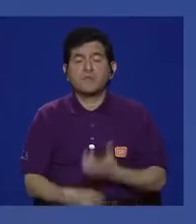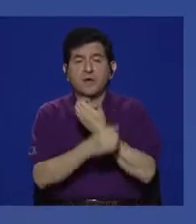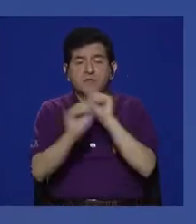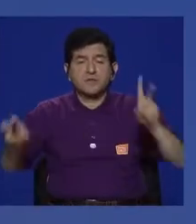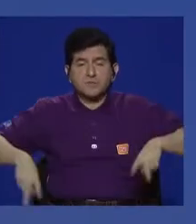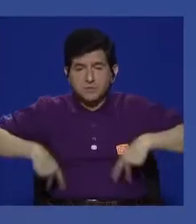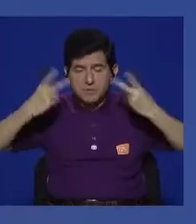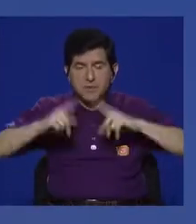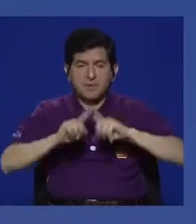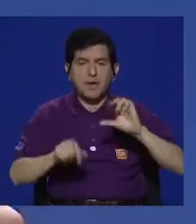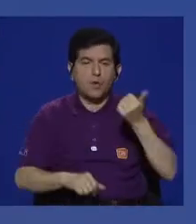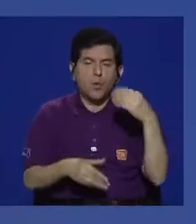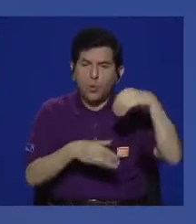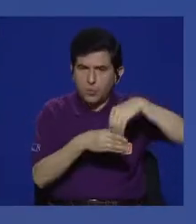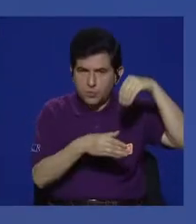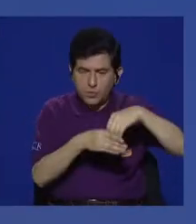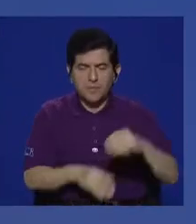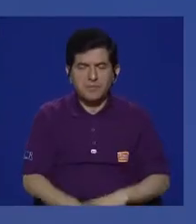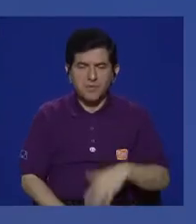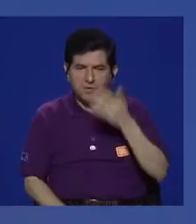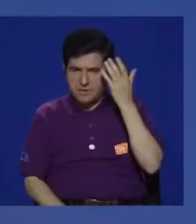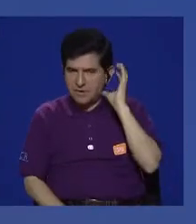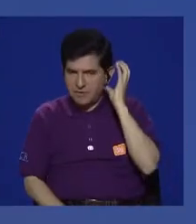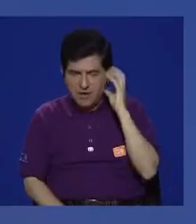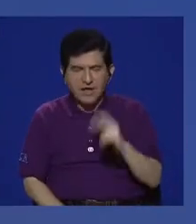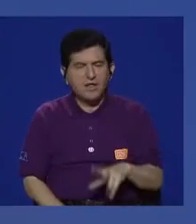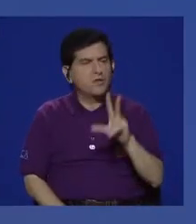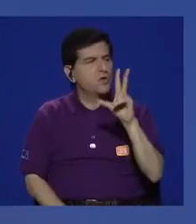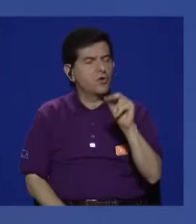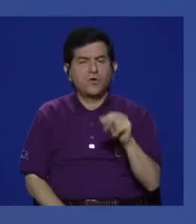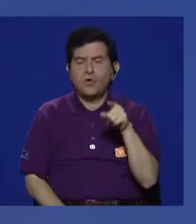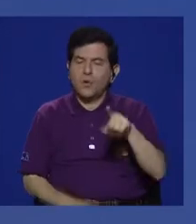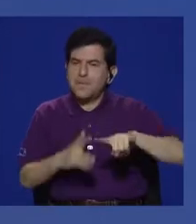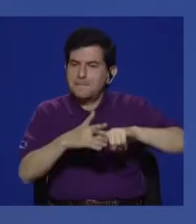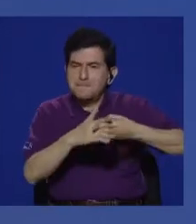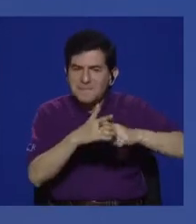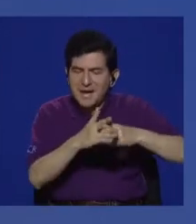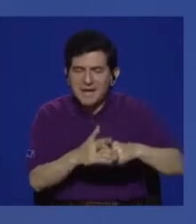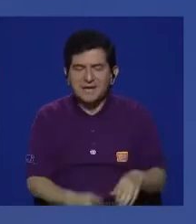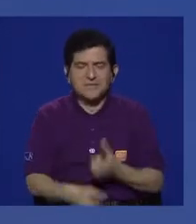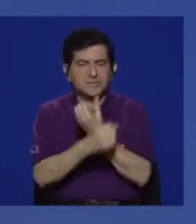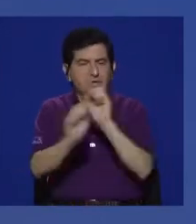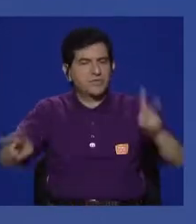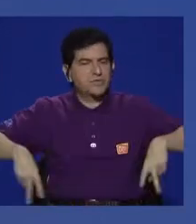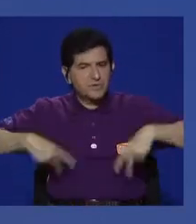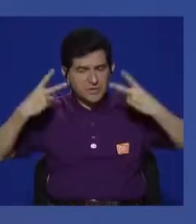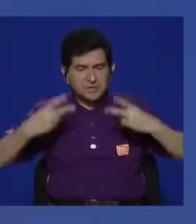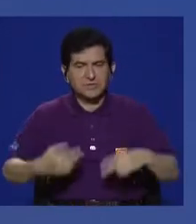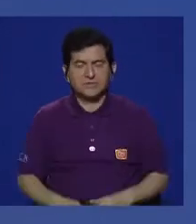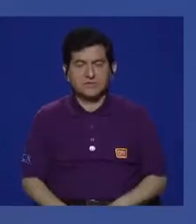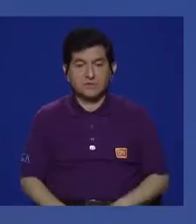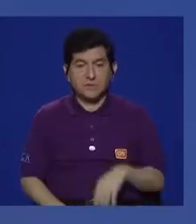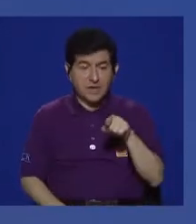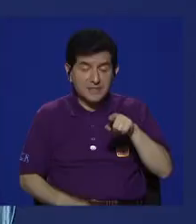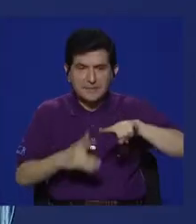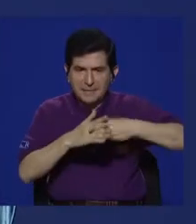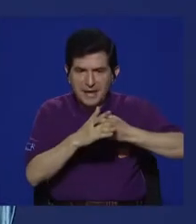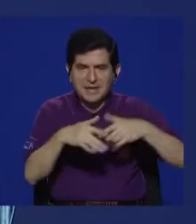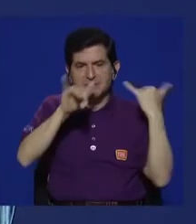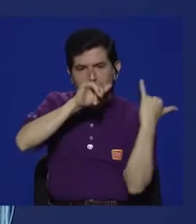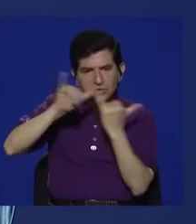Pero está el otro componente de la radio, ya no como ese mecanismo para subsistir, sino para denunciar.